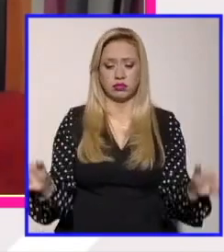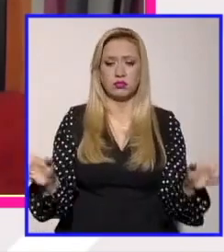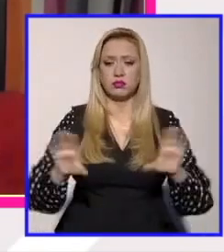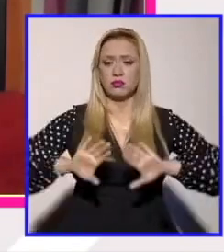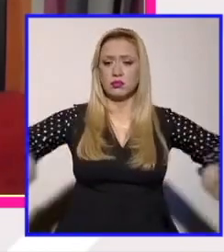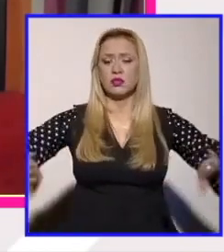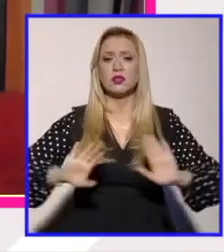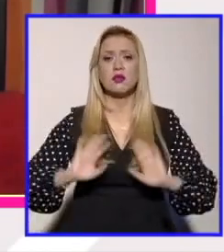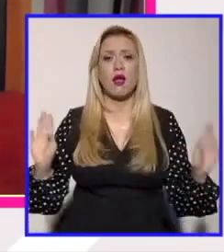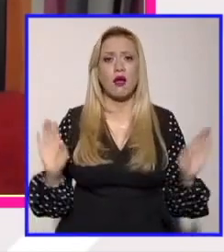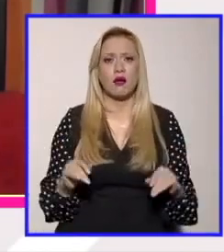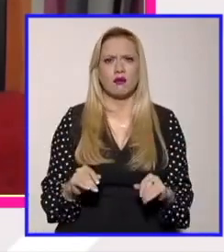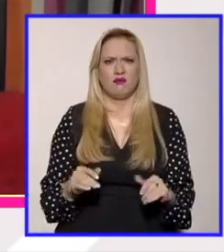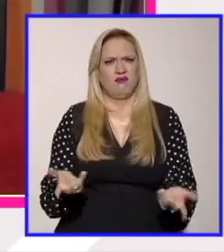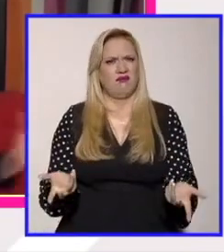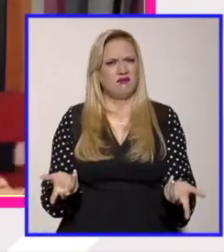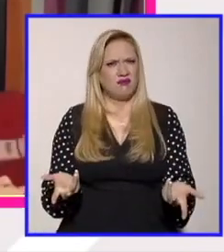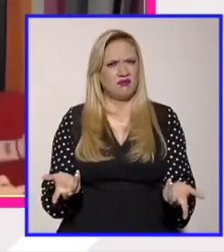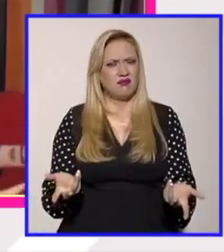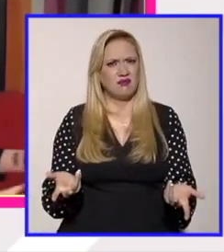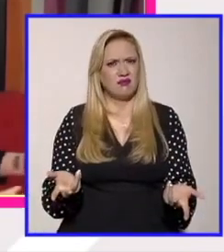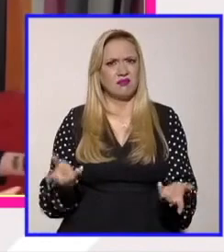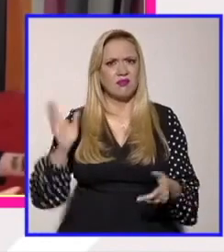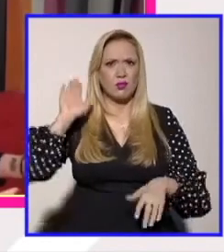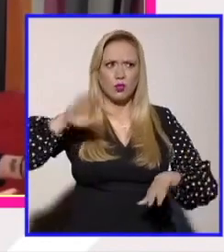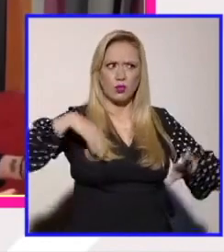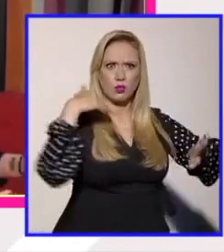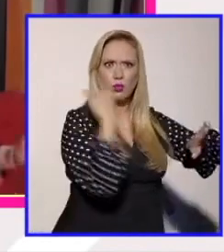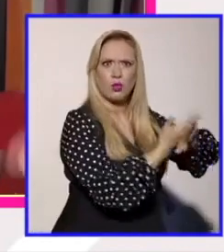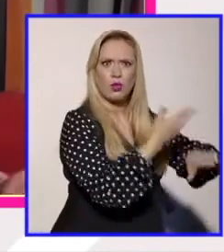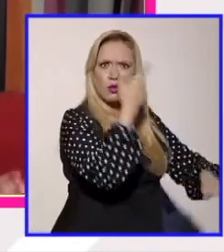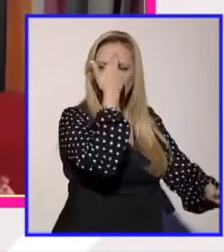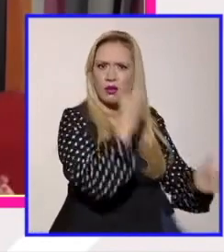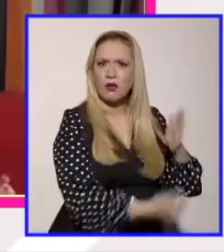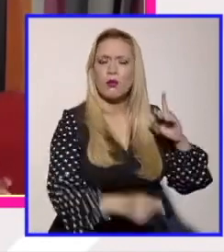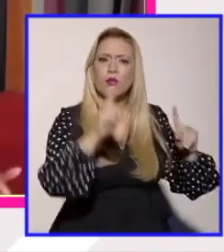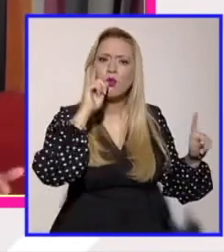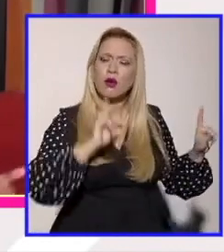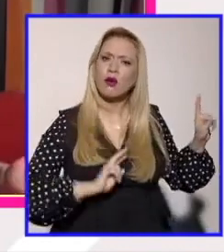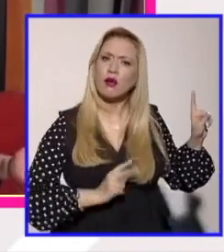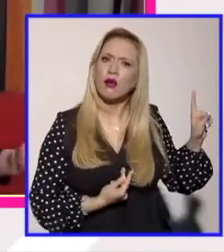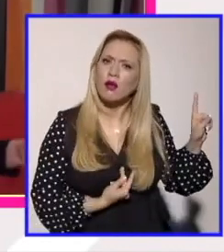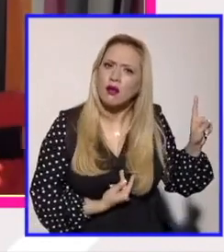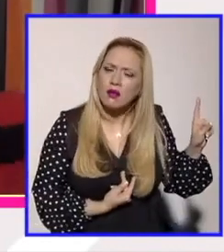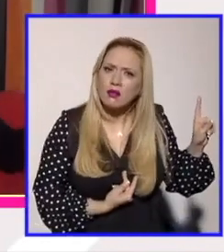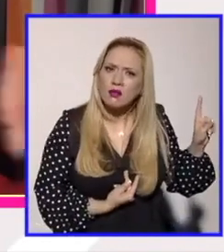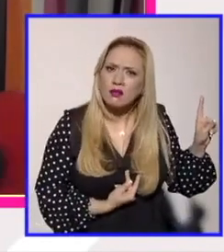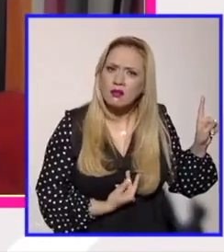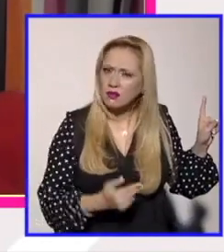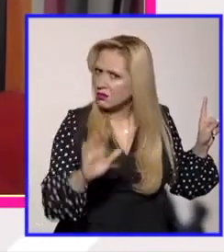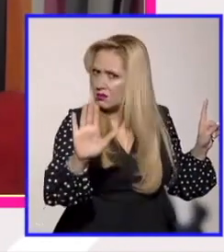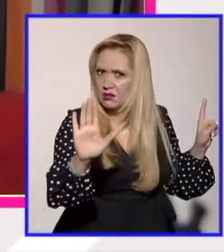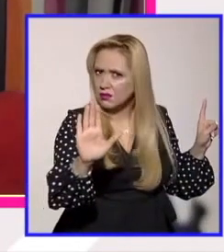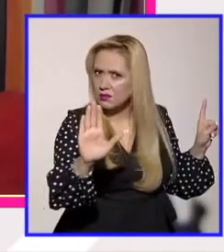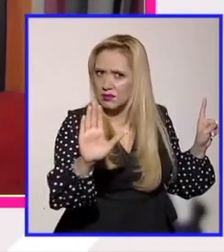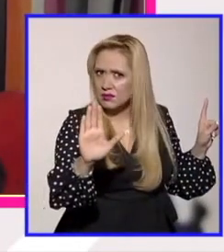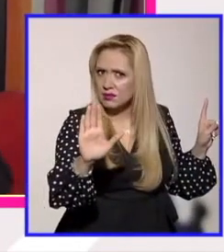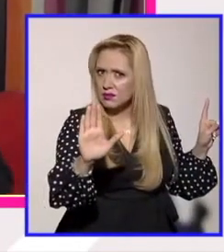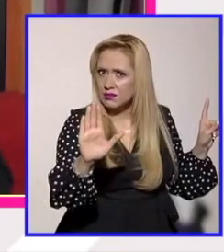enfrentarse contra lo patriarcal y se volteen contra mujeres para ejercer violencia ha un poco de no, espera allá